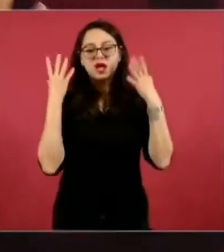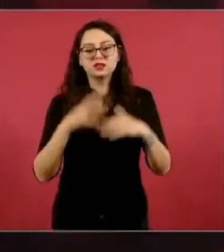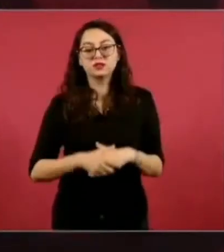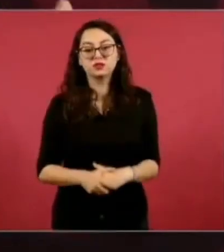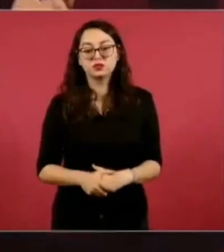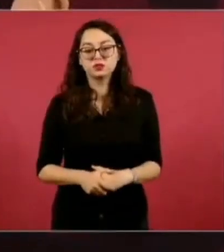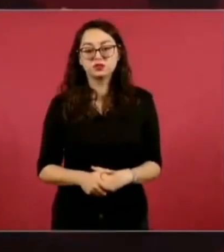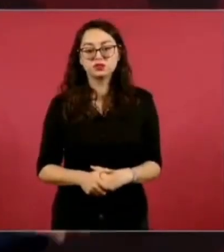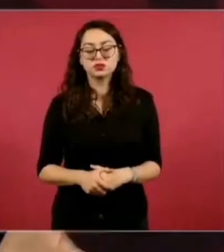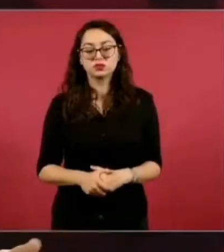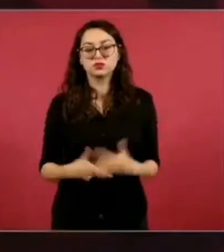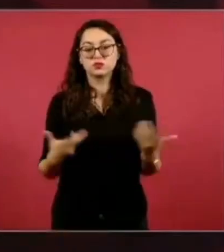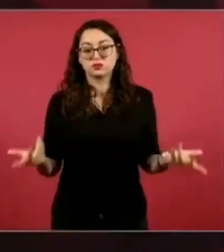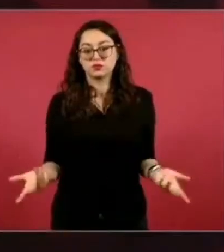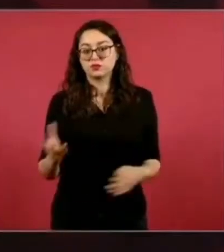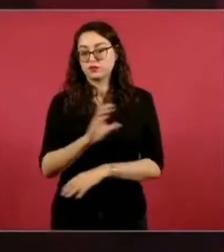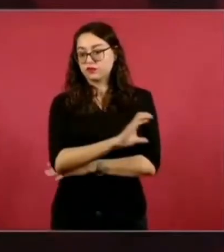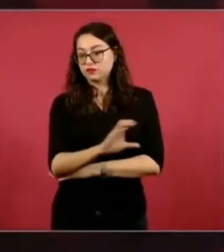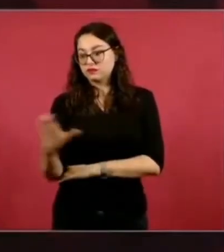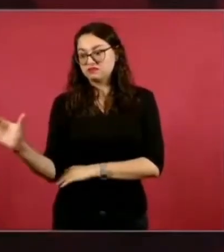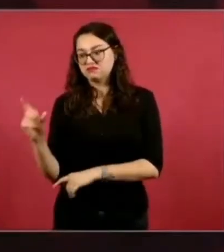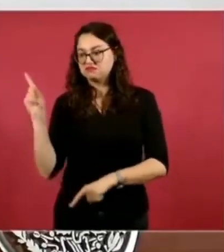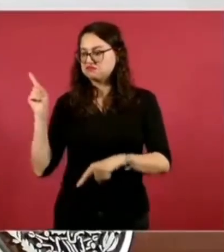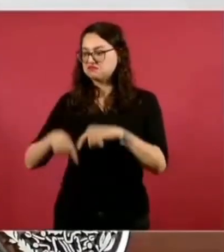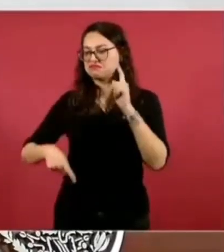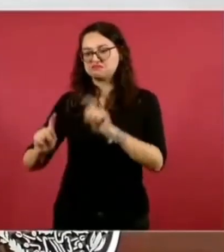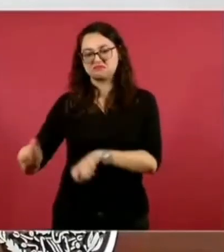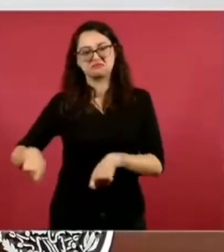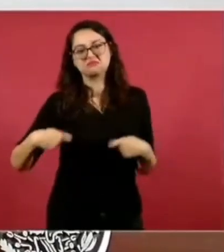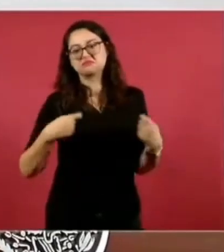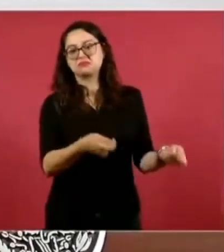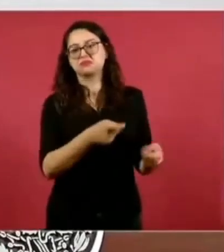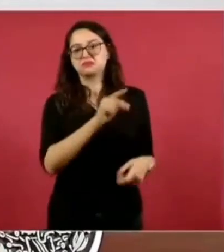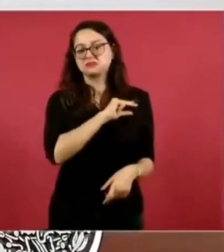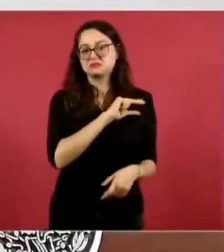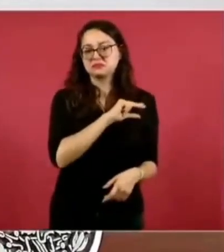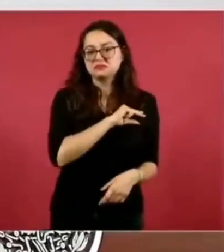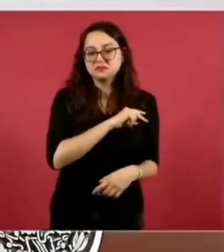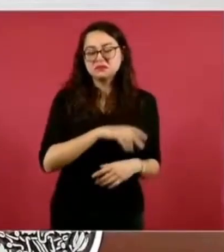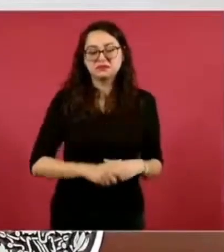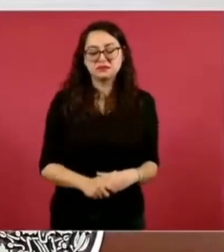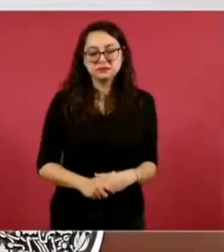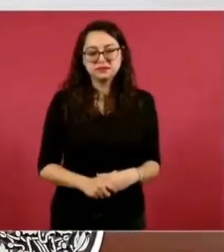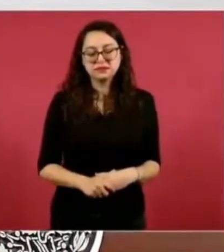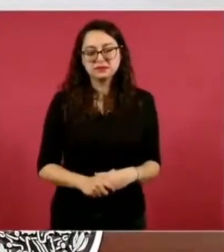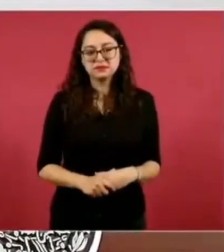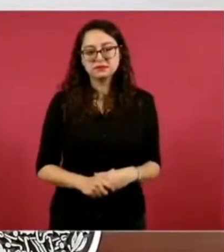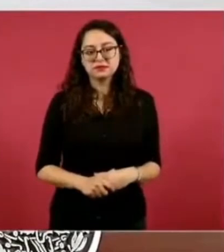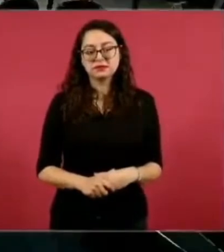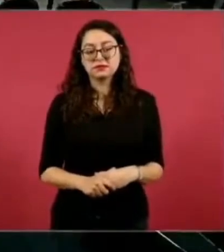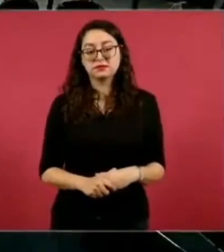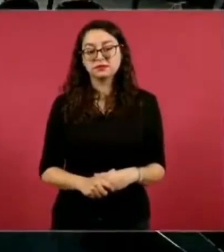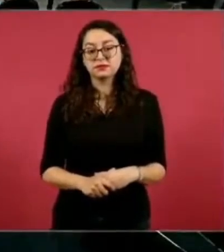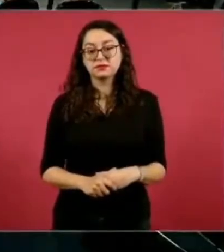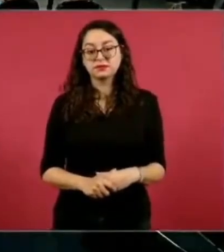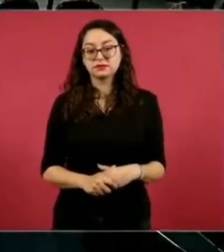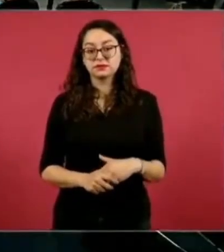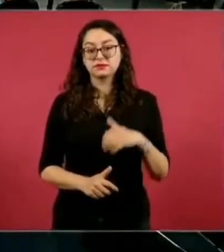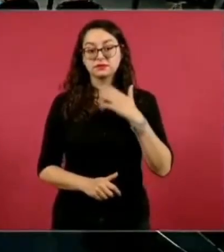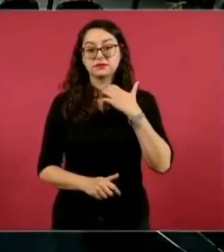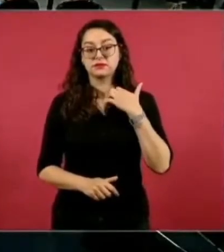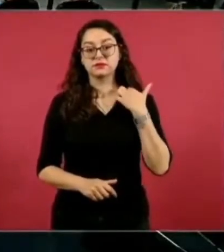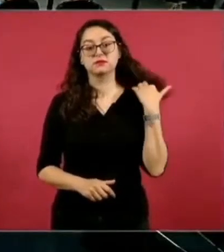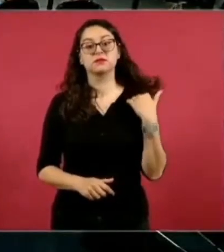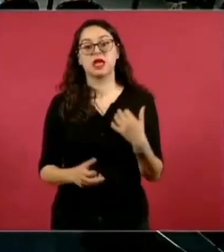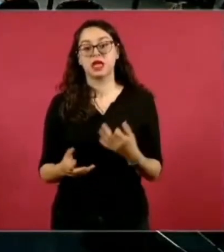privatizó el ejido, porque se pusieron al mercado las tierras